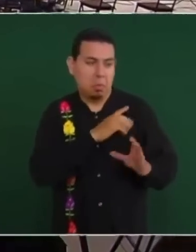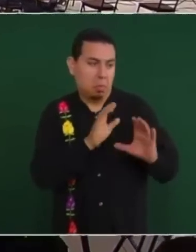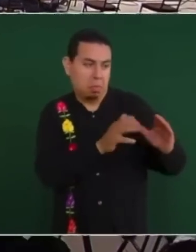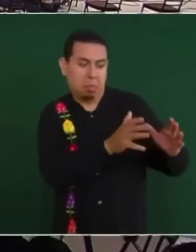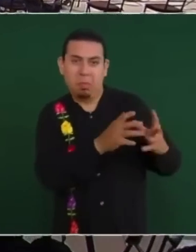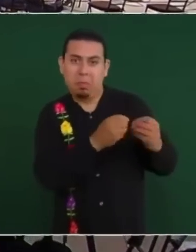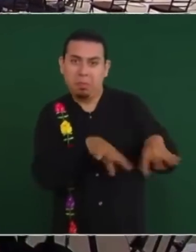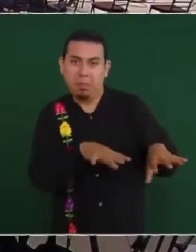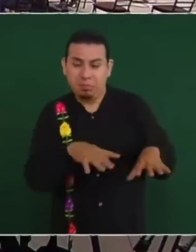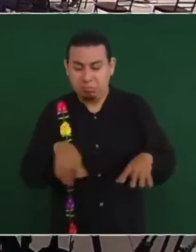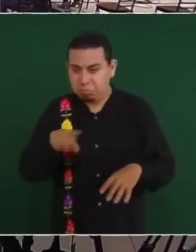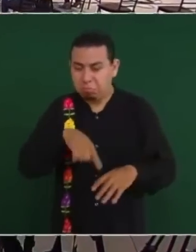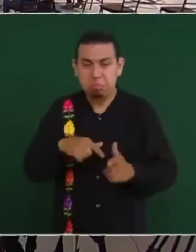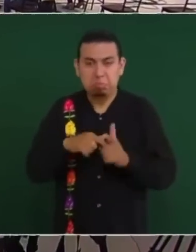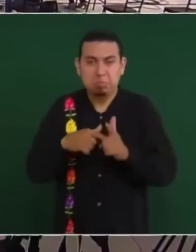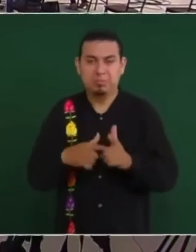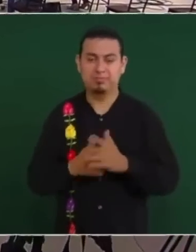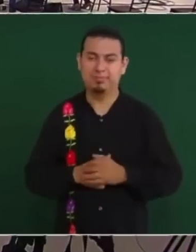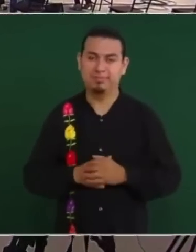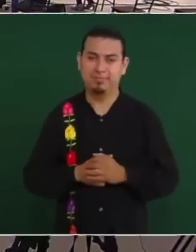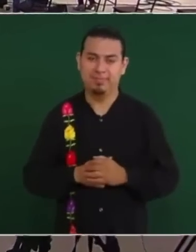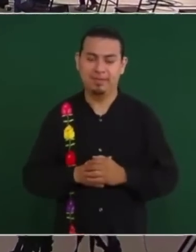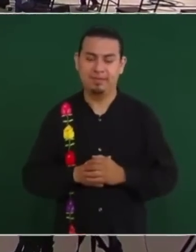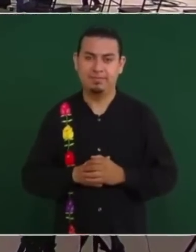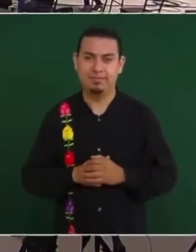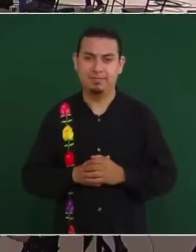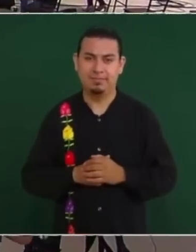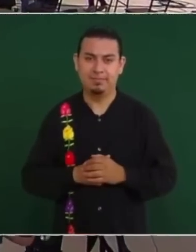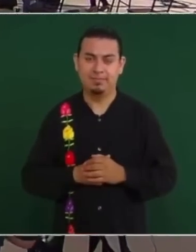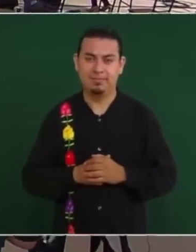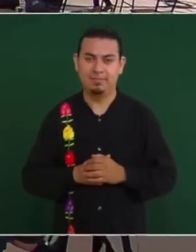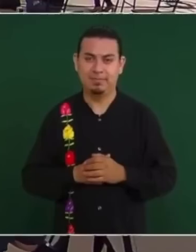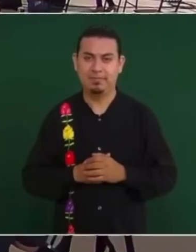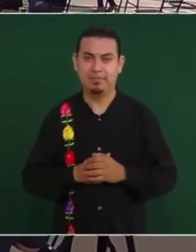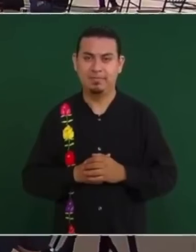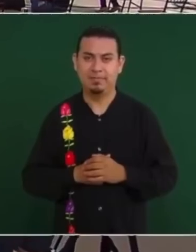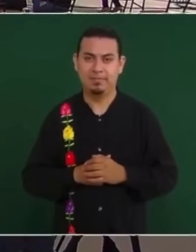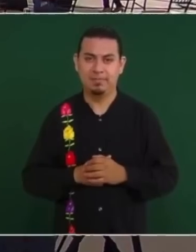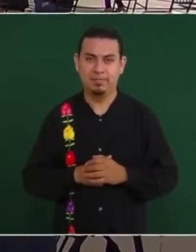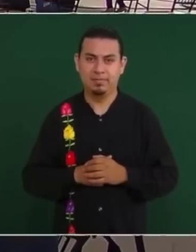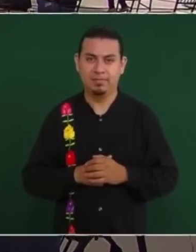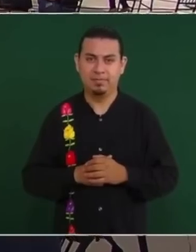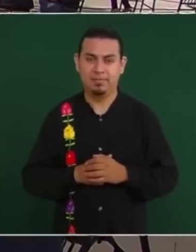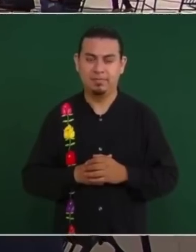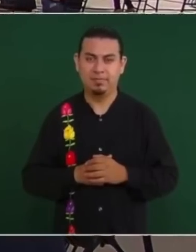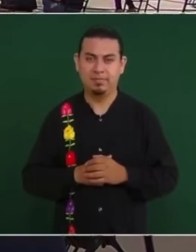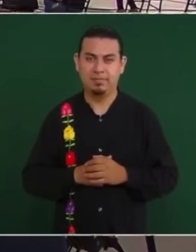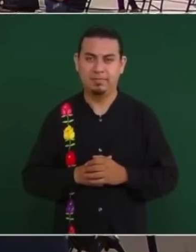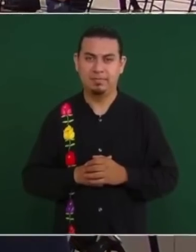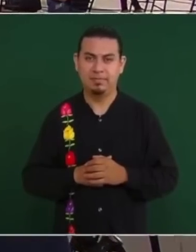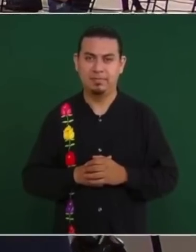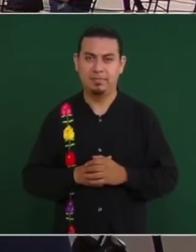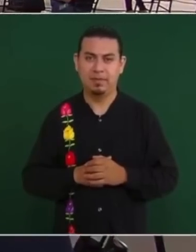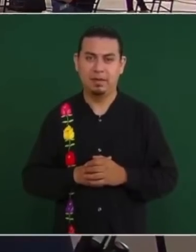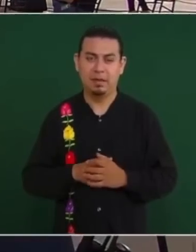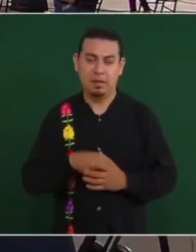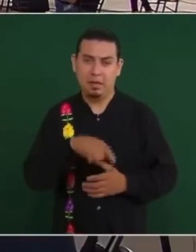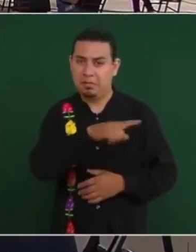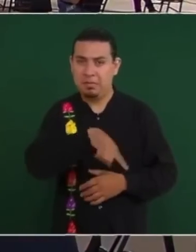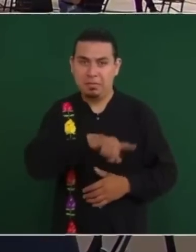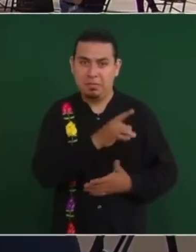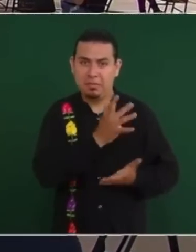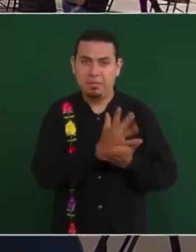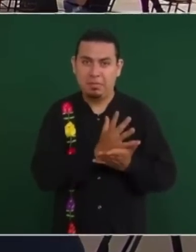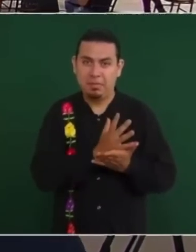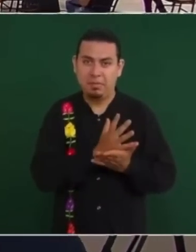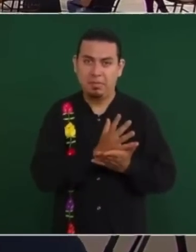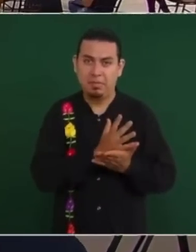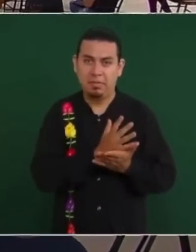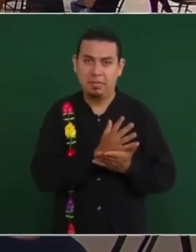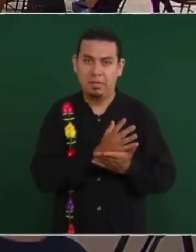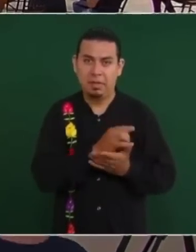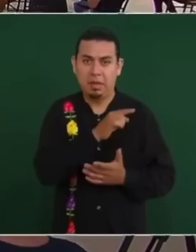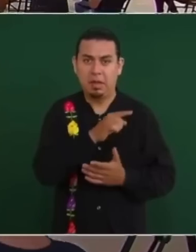una